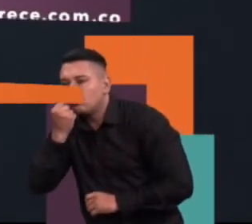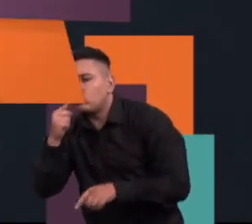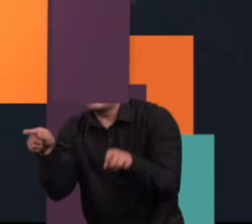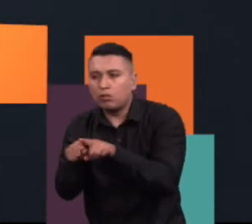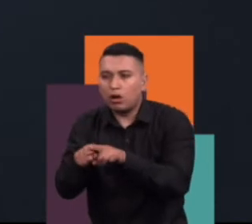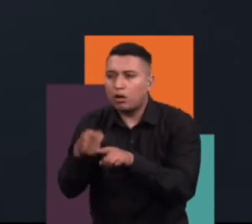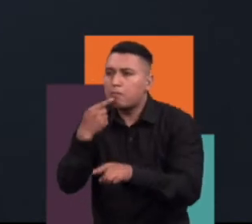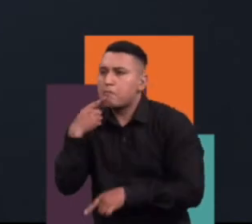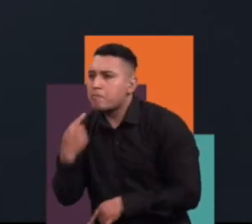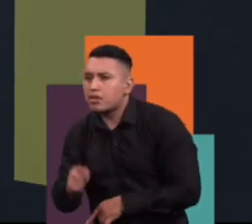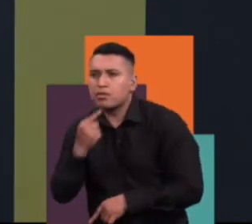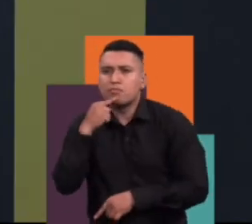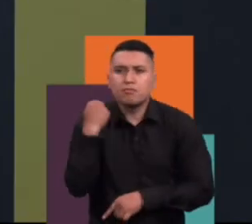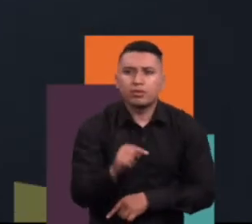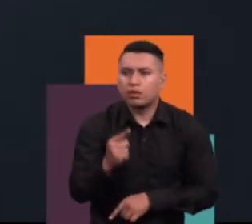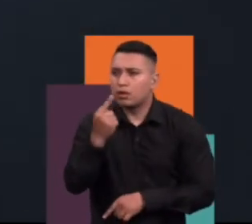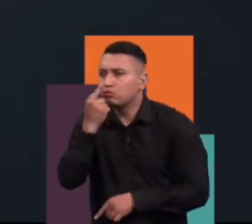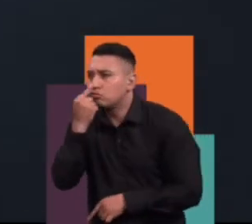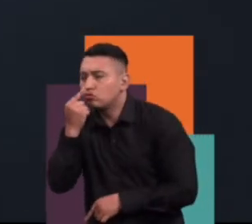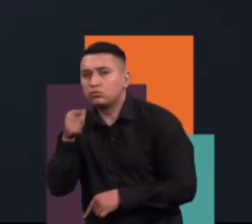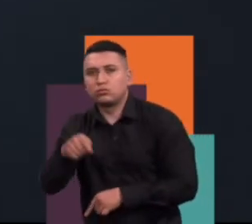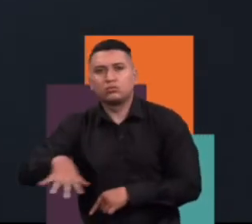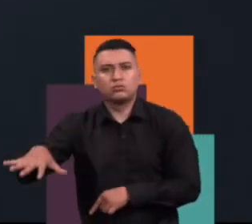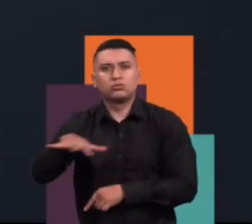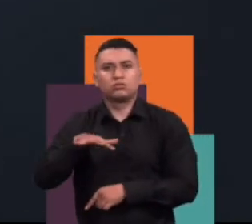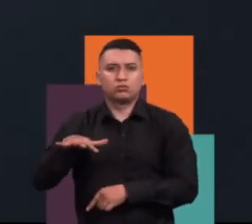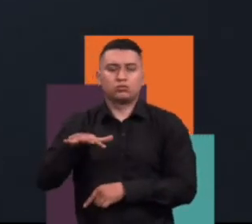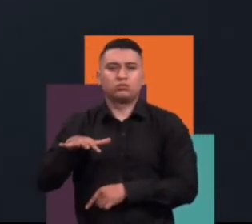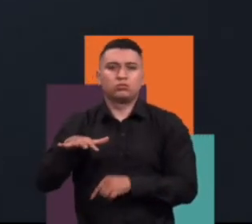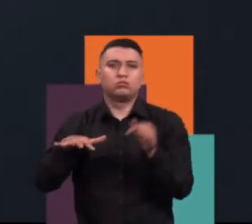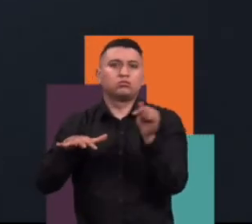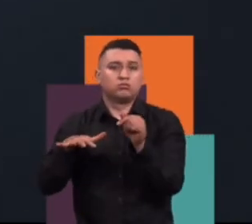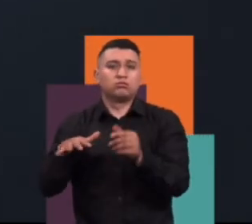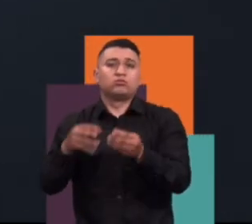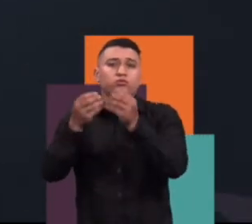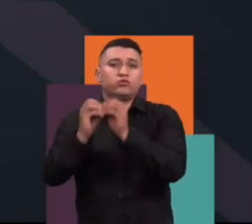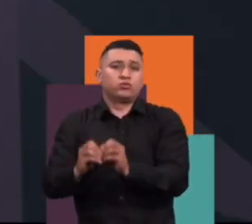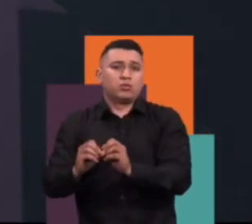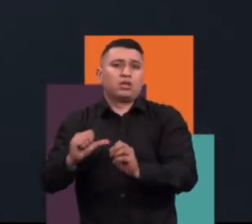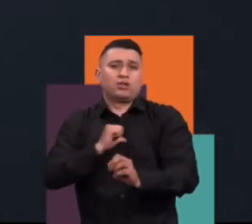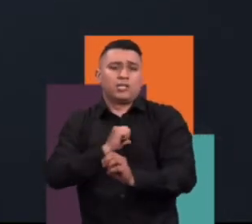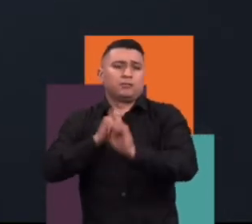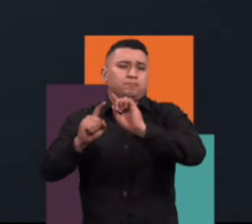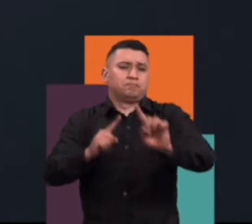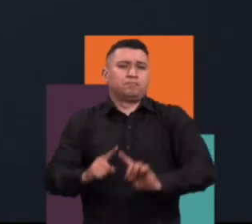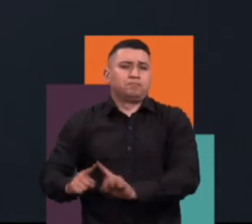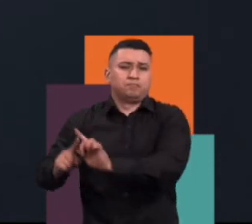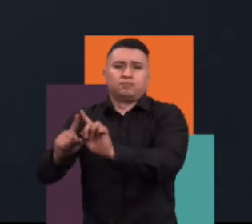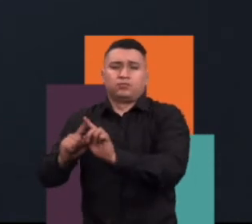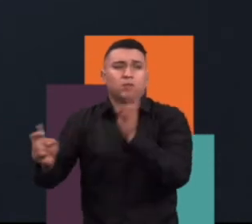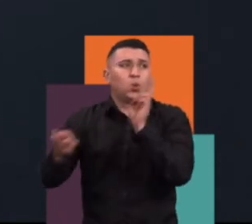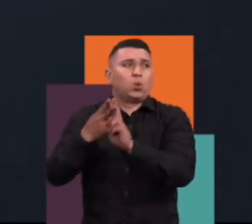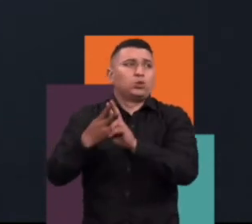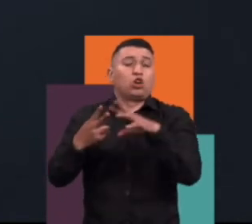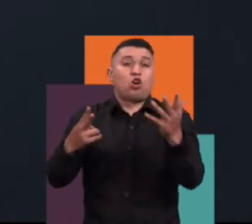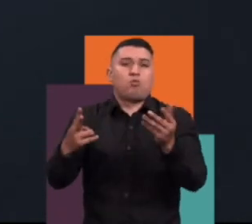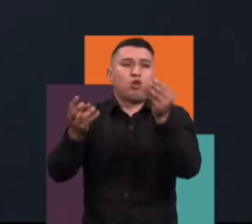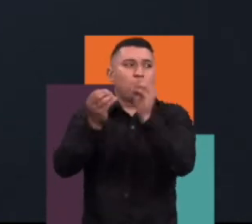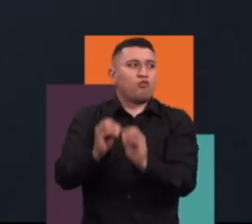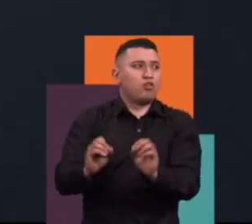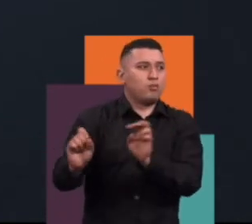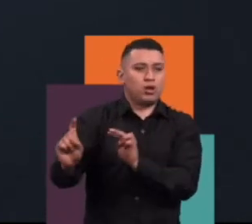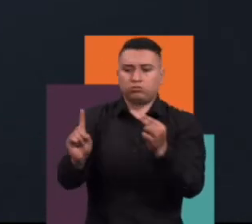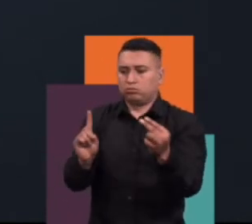exploración que, como decíamos anteriormente, tiene diferentes dimensiones. Tiene unas dimensiones de lo desconocido en lo geográfico, tiene una